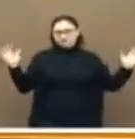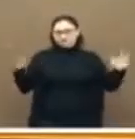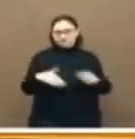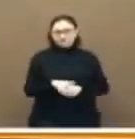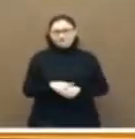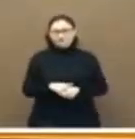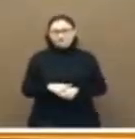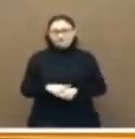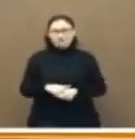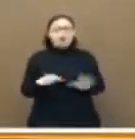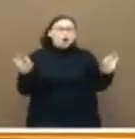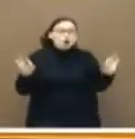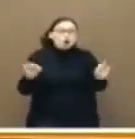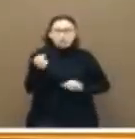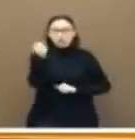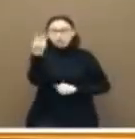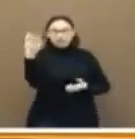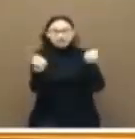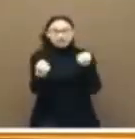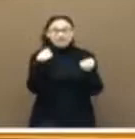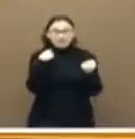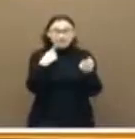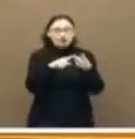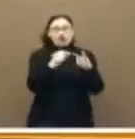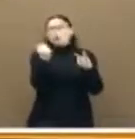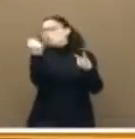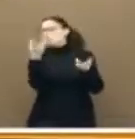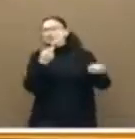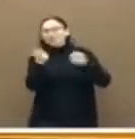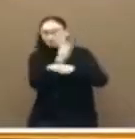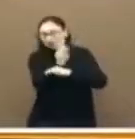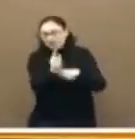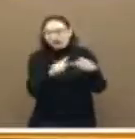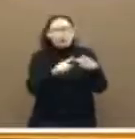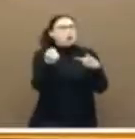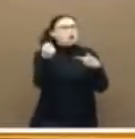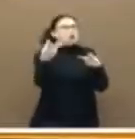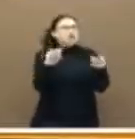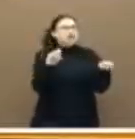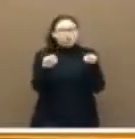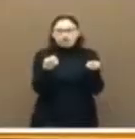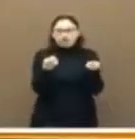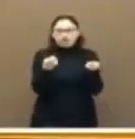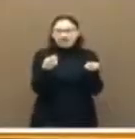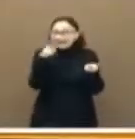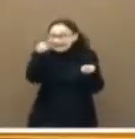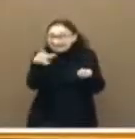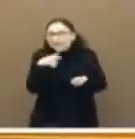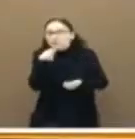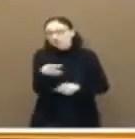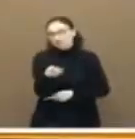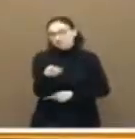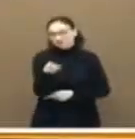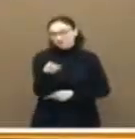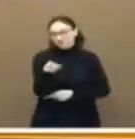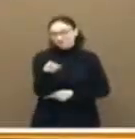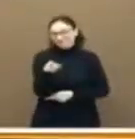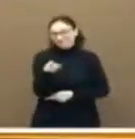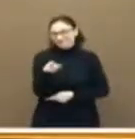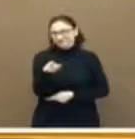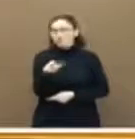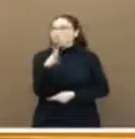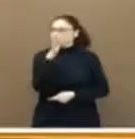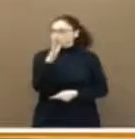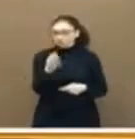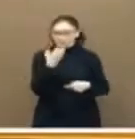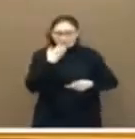O el número de vehículos, o el número de controles de velocidad, o el número de controles. Porque esa es la causa. Si hay una causa que es un